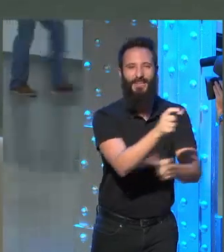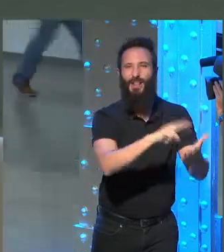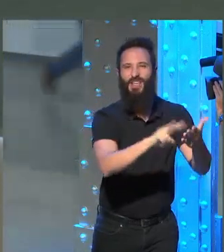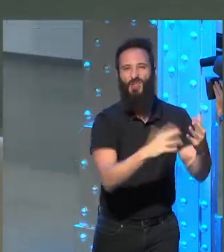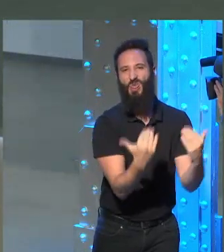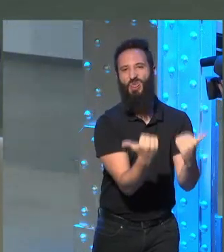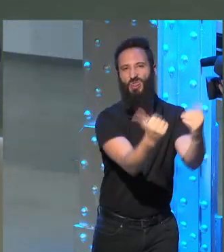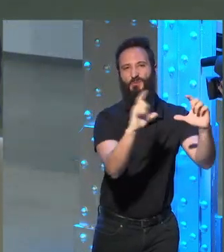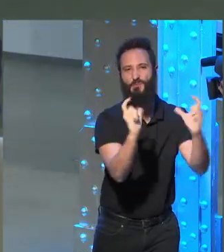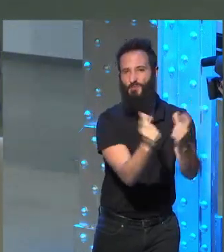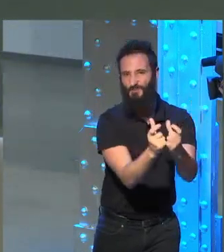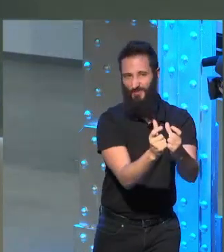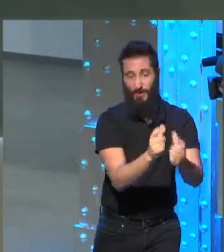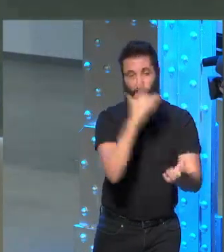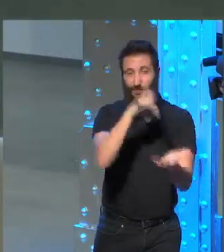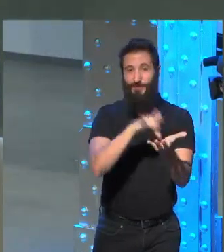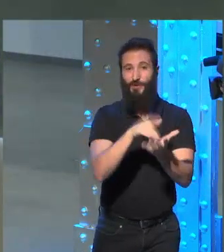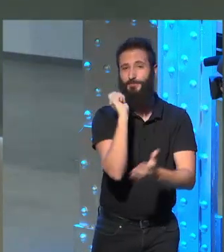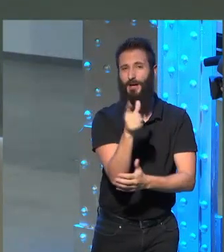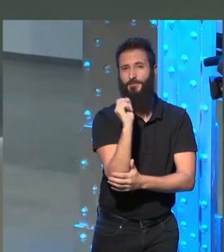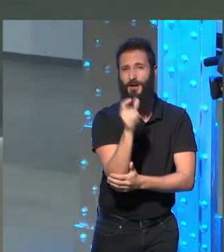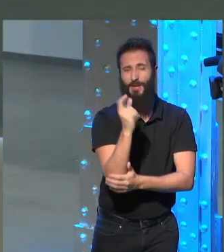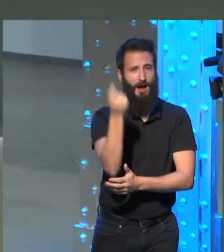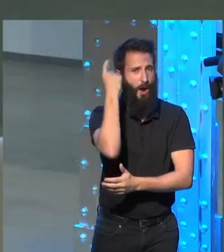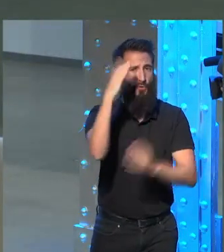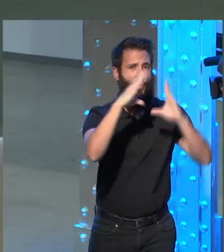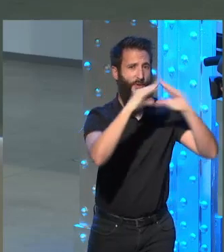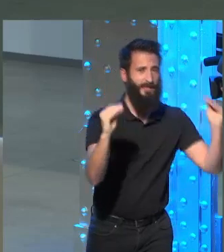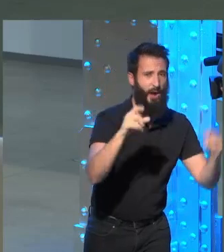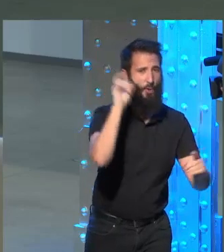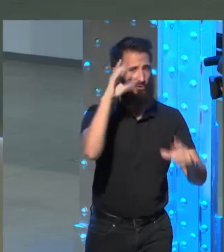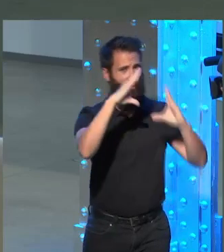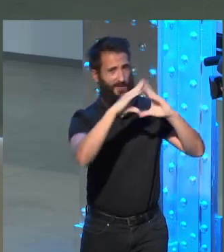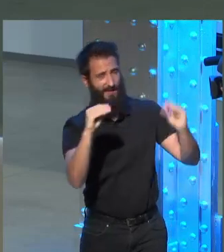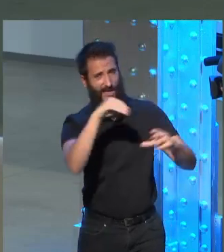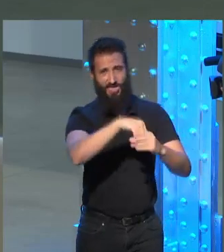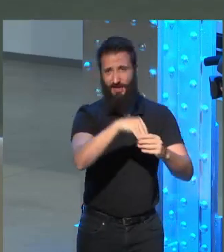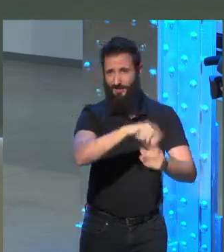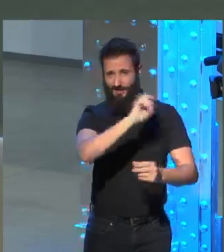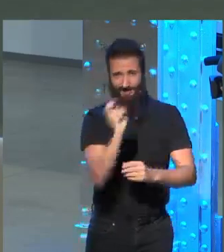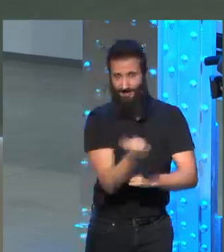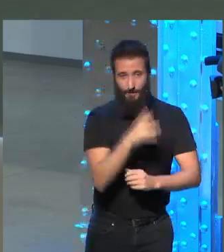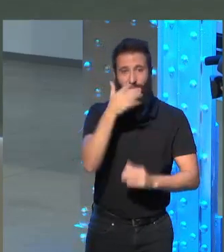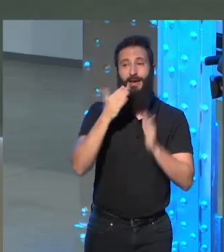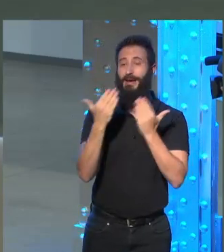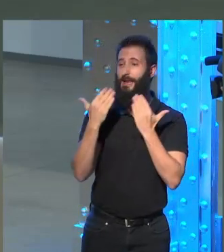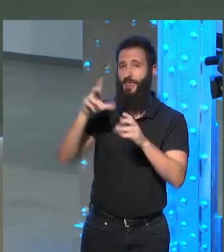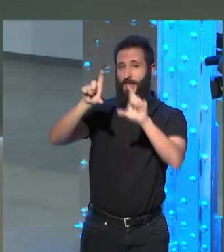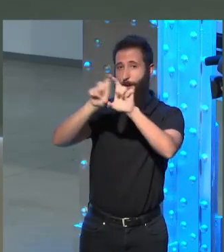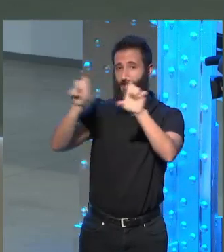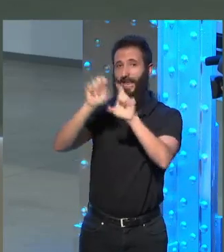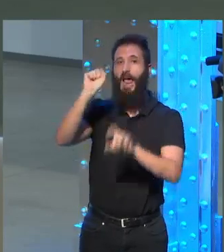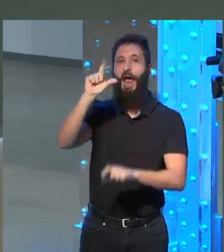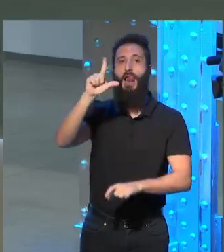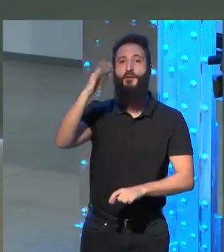lectores, que suelen ser los lectores universitarios, profesores y estudiantes. Y entonces, gracias Alfaguara y a la visión de Pilar